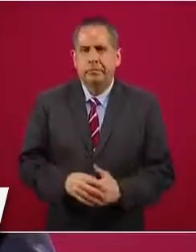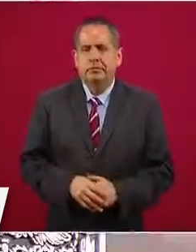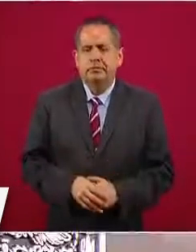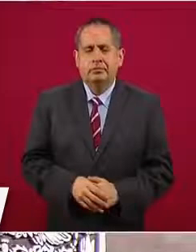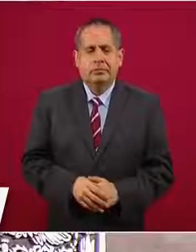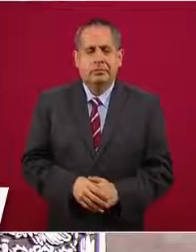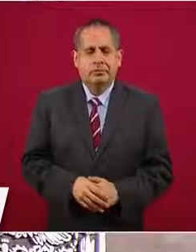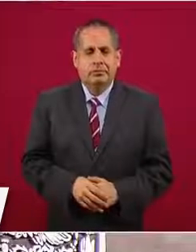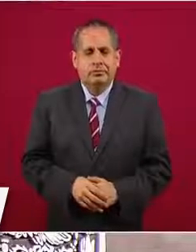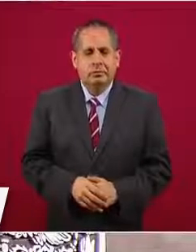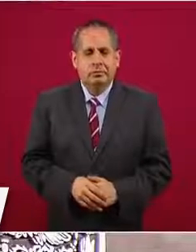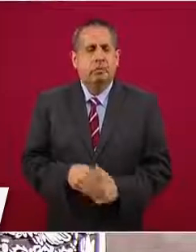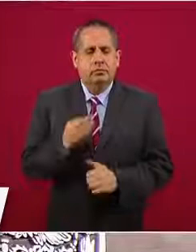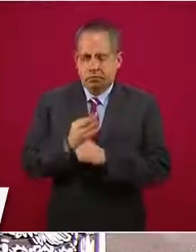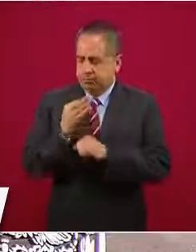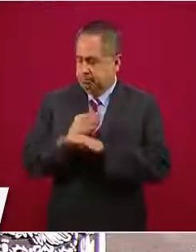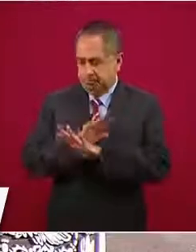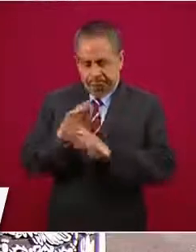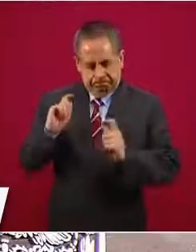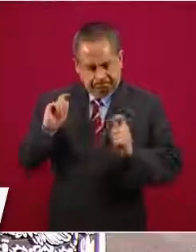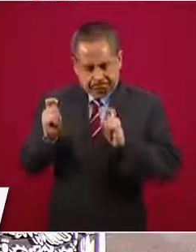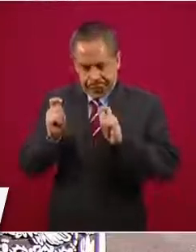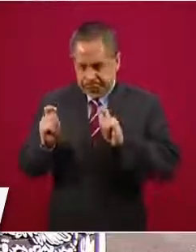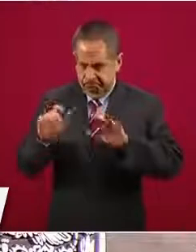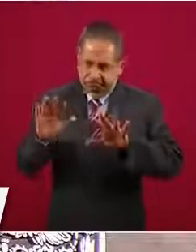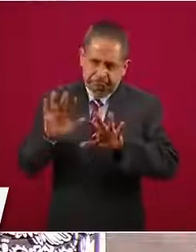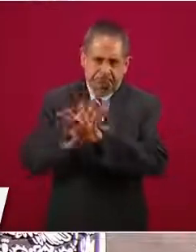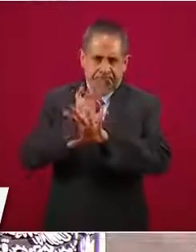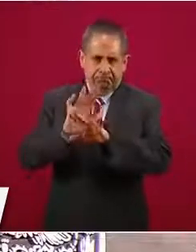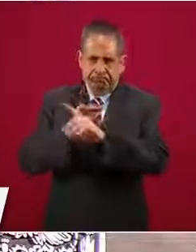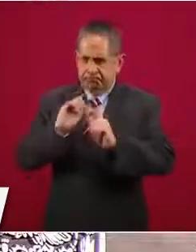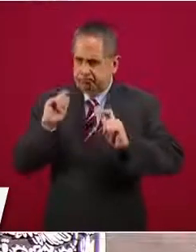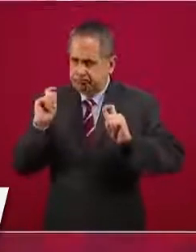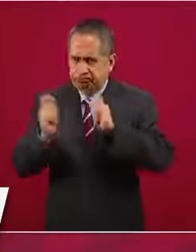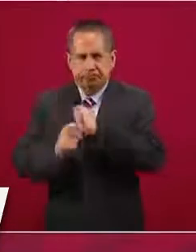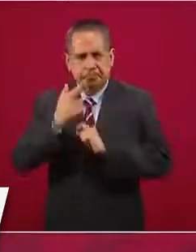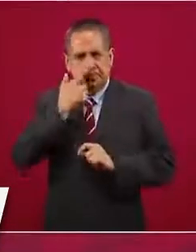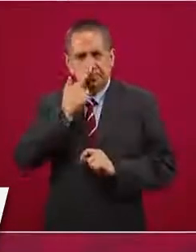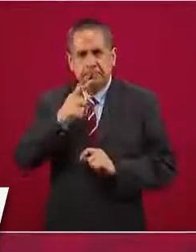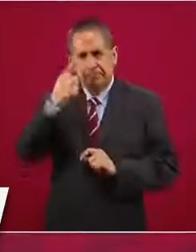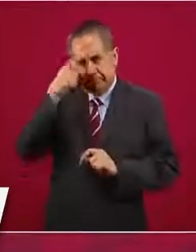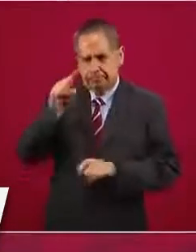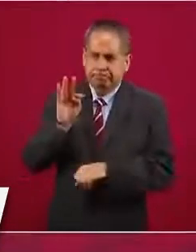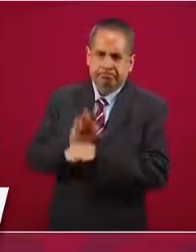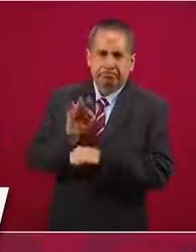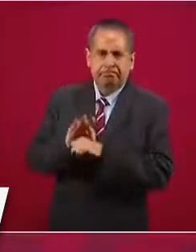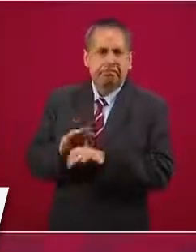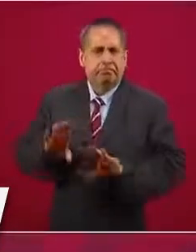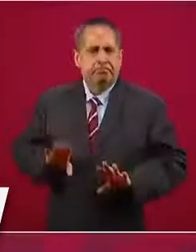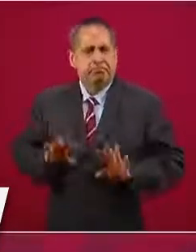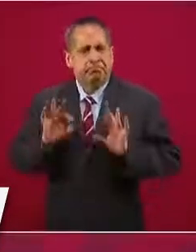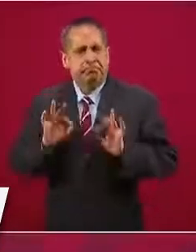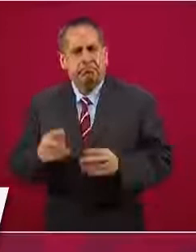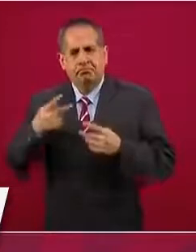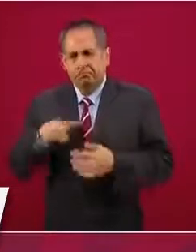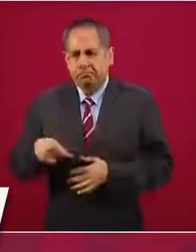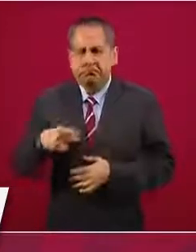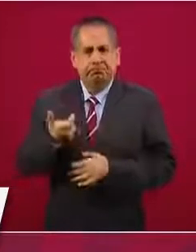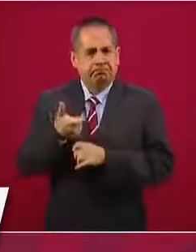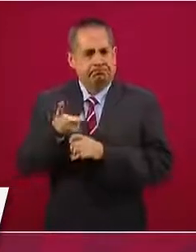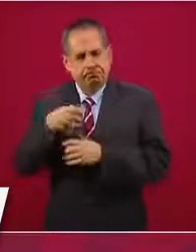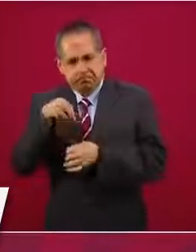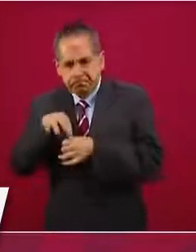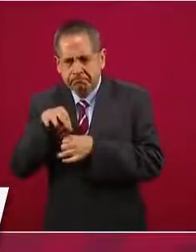Estamos cambiando estas cosas y es por el bien de la gente, ahorrando, ahorrando,